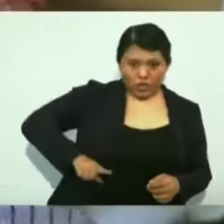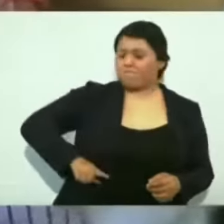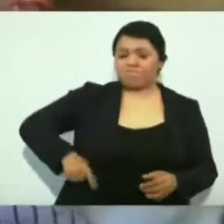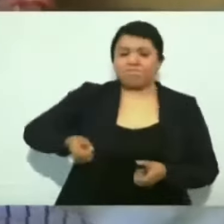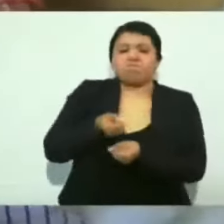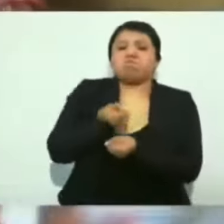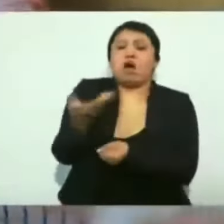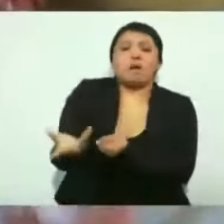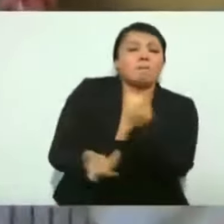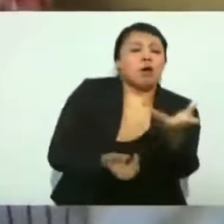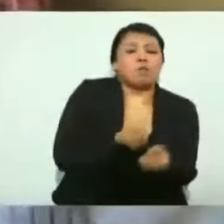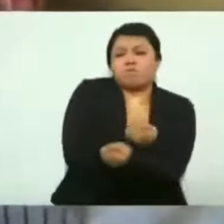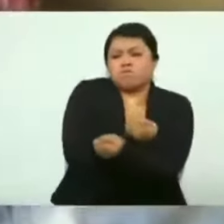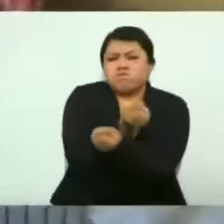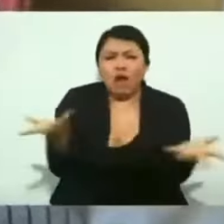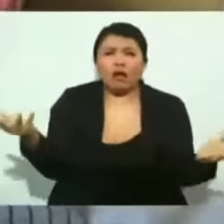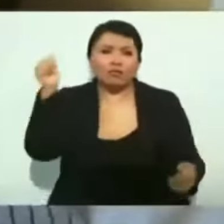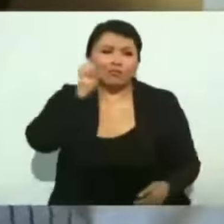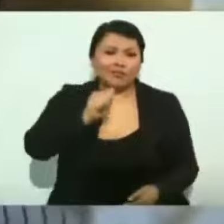lo que es el pueblo.